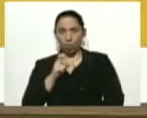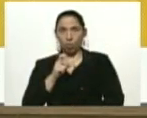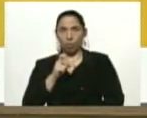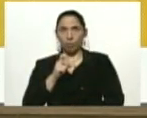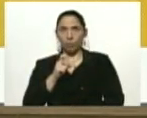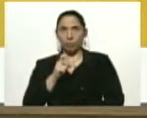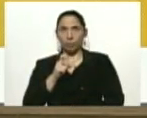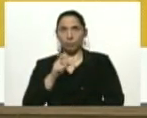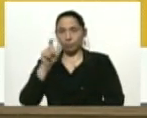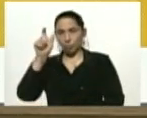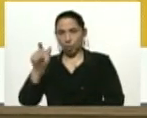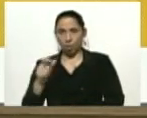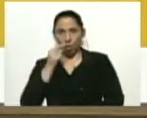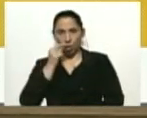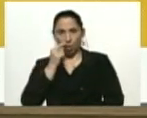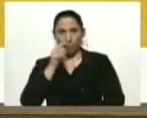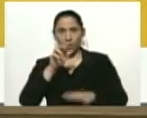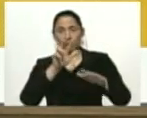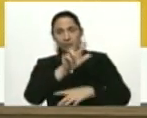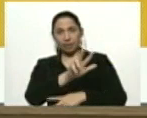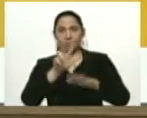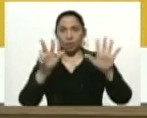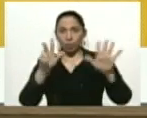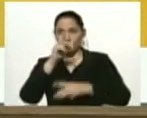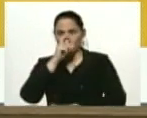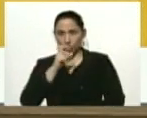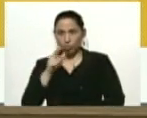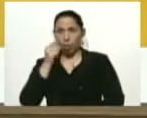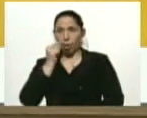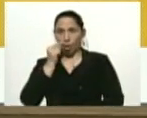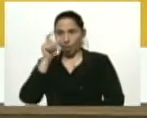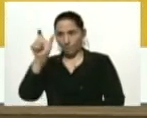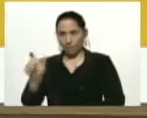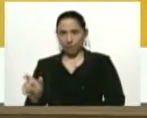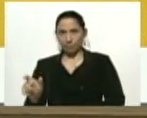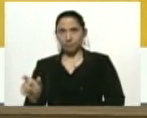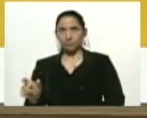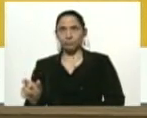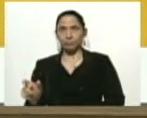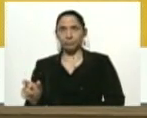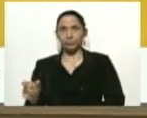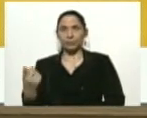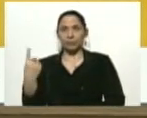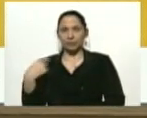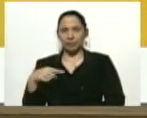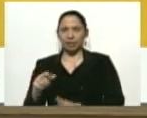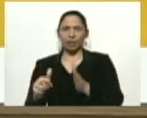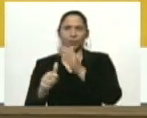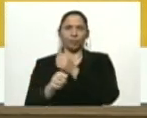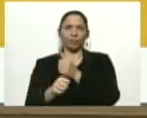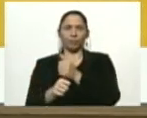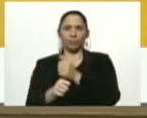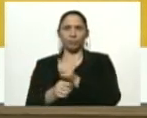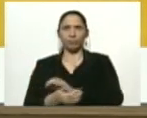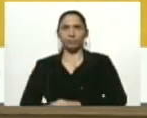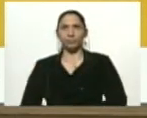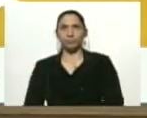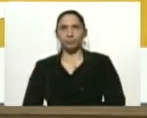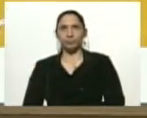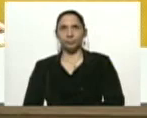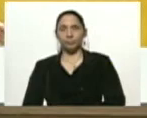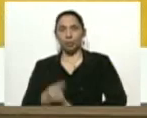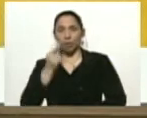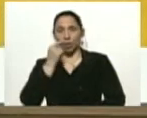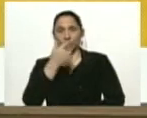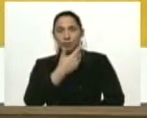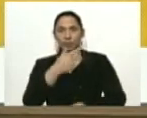Es oficial de seguridad, un organismo de seguridad. Dijimos al inicio, teníamos, encontramos unos pocos casos. Este es un hombre de